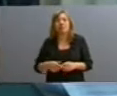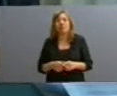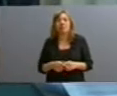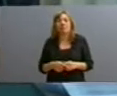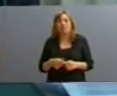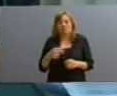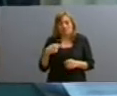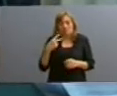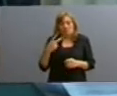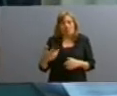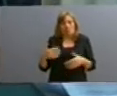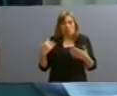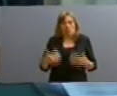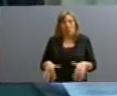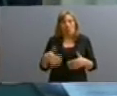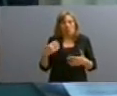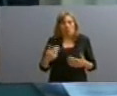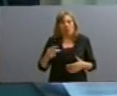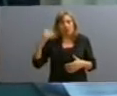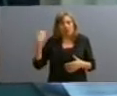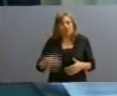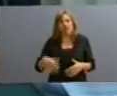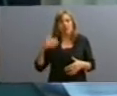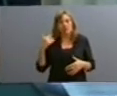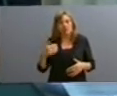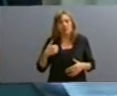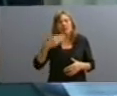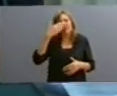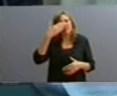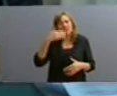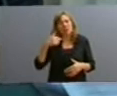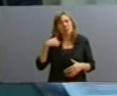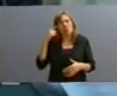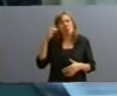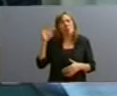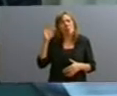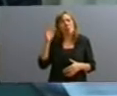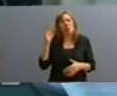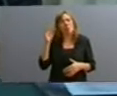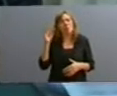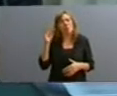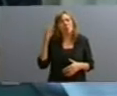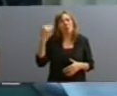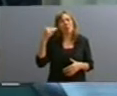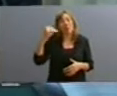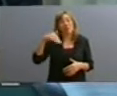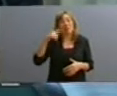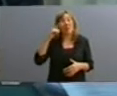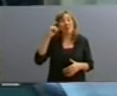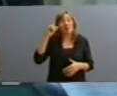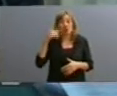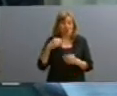Fue muy duro, fue muy difícil, y finalmente, yo me acuerdo, inclusive Melchor vino un día,